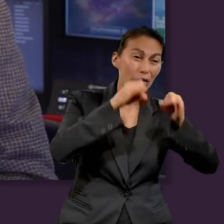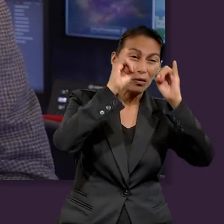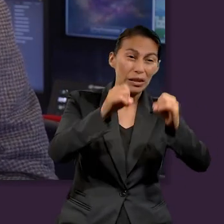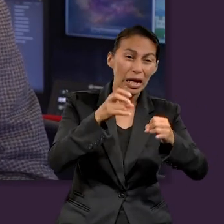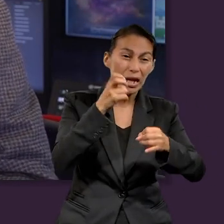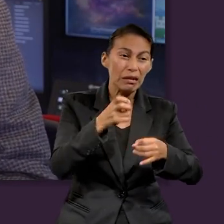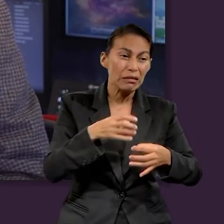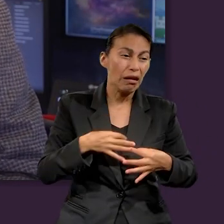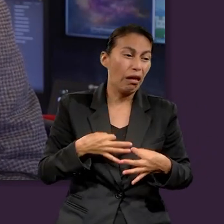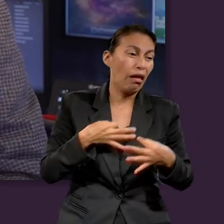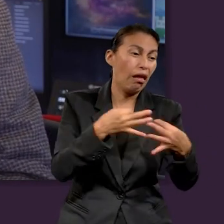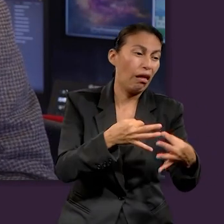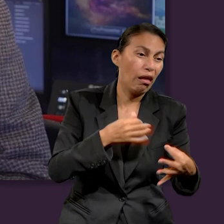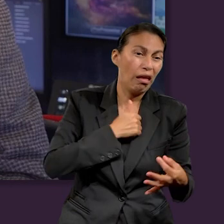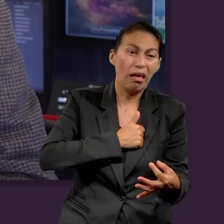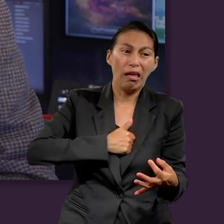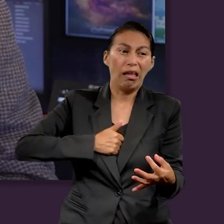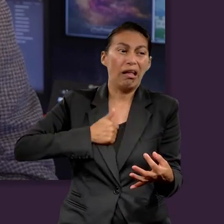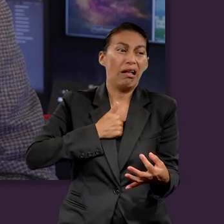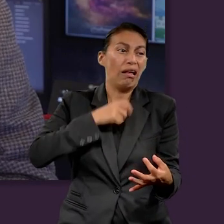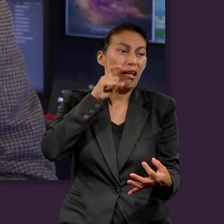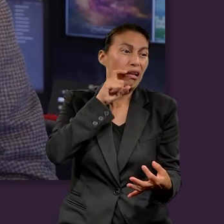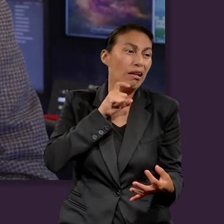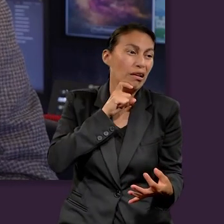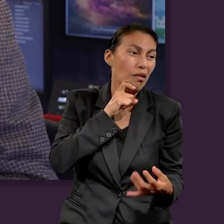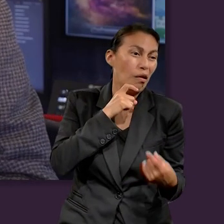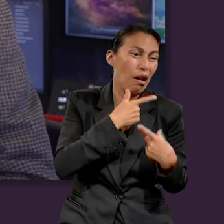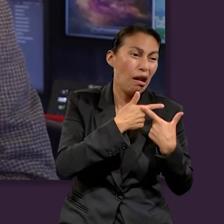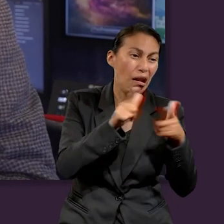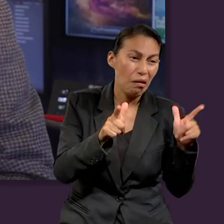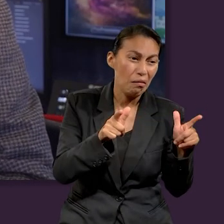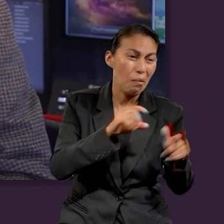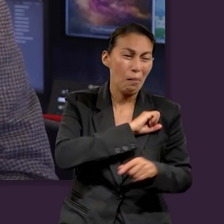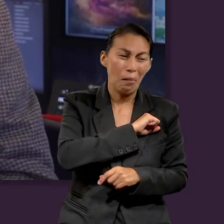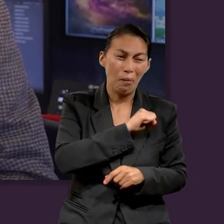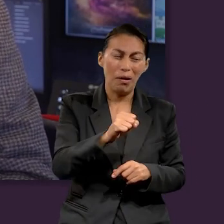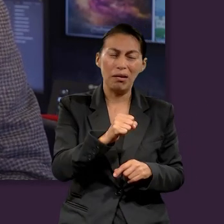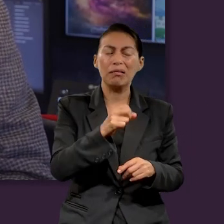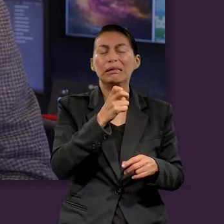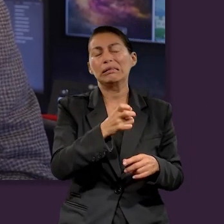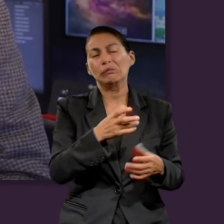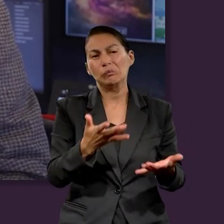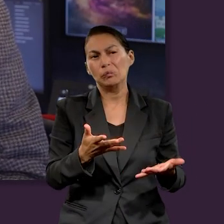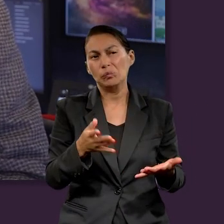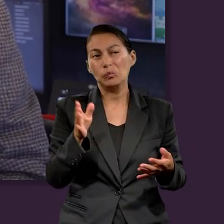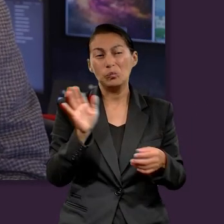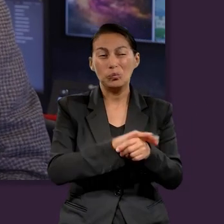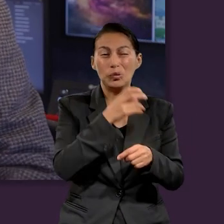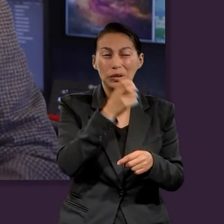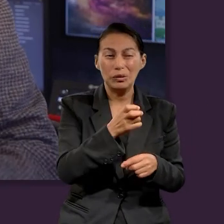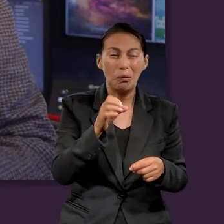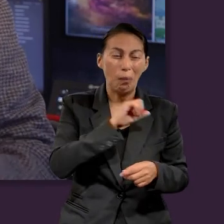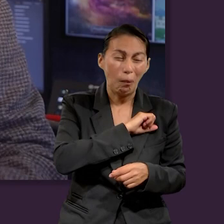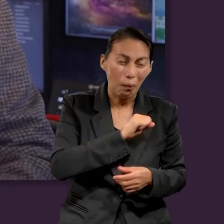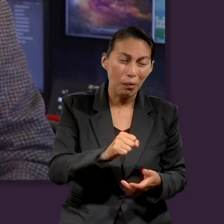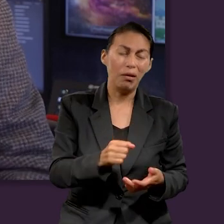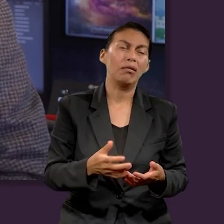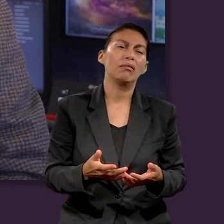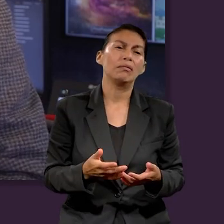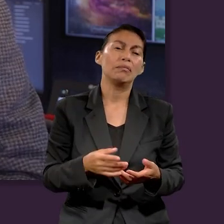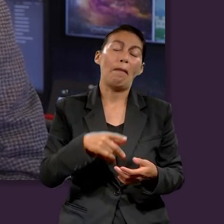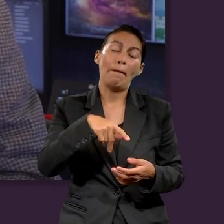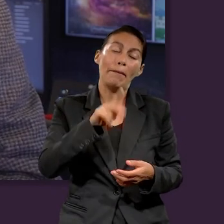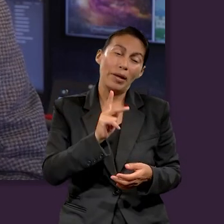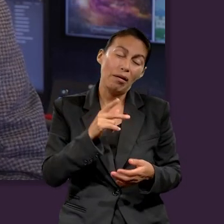es mala porque produce malos pensamientos, excesos sexuales depravados y relaciones malas